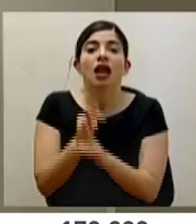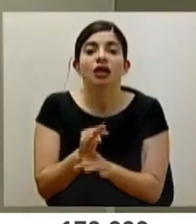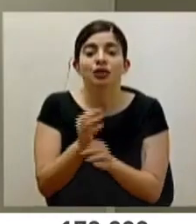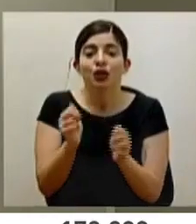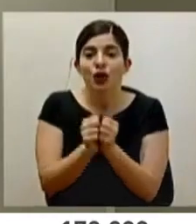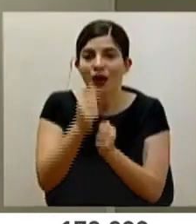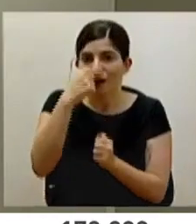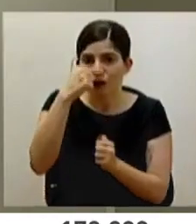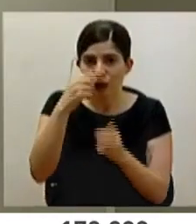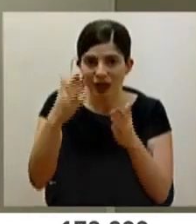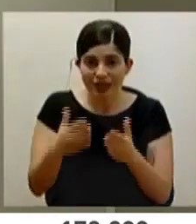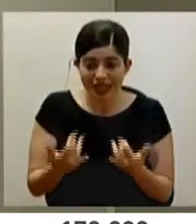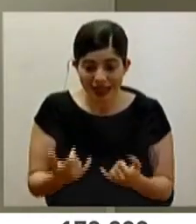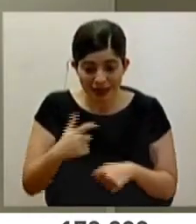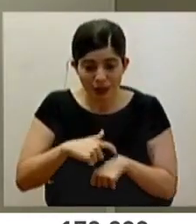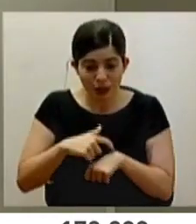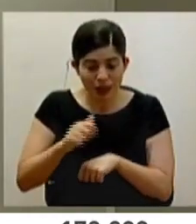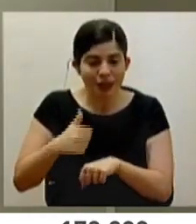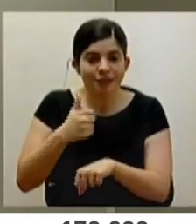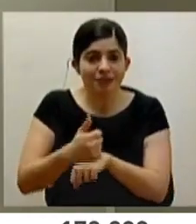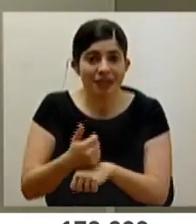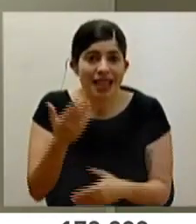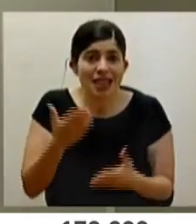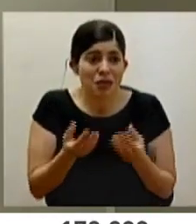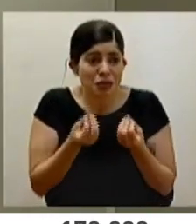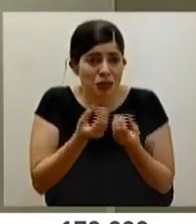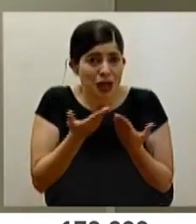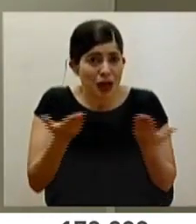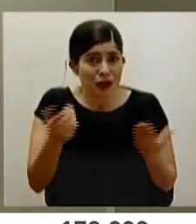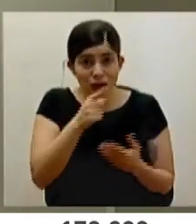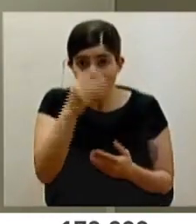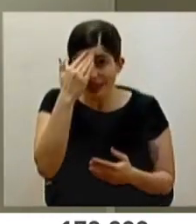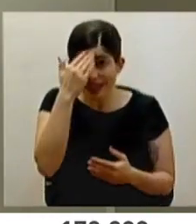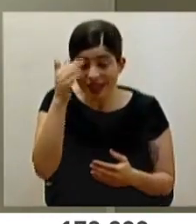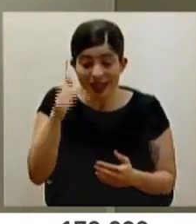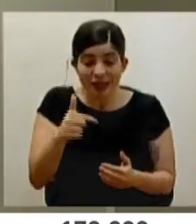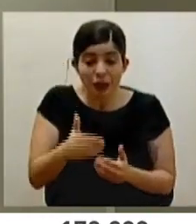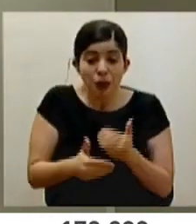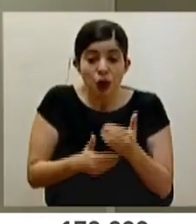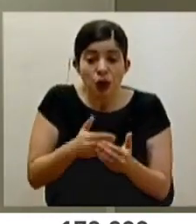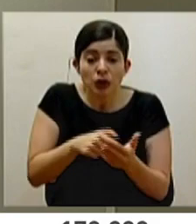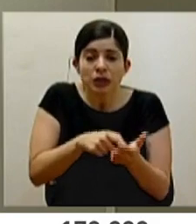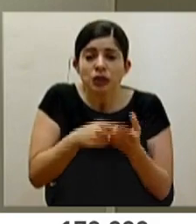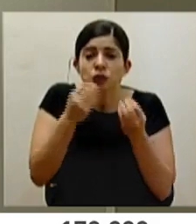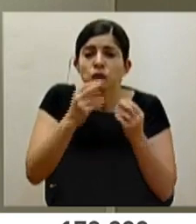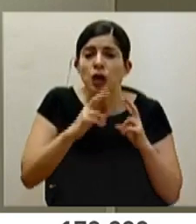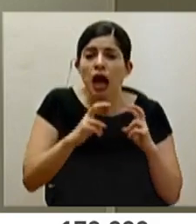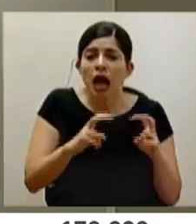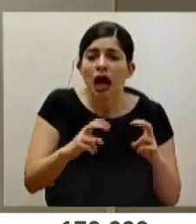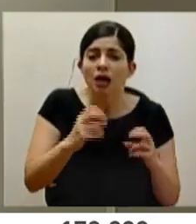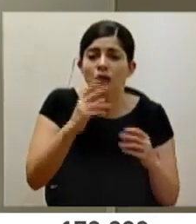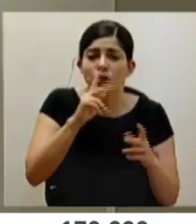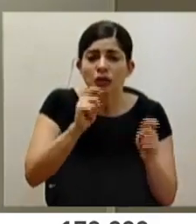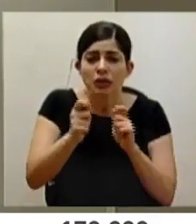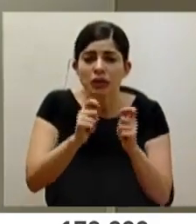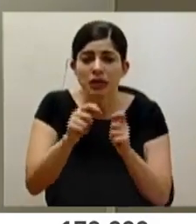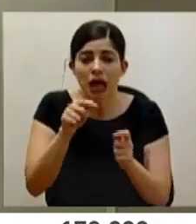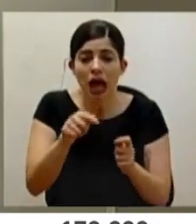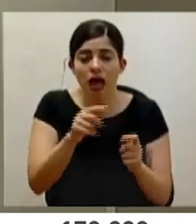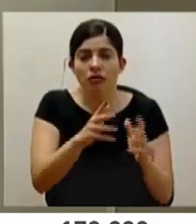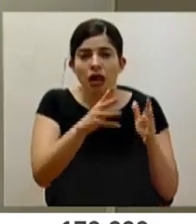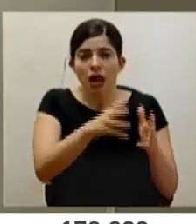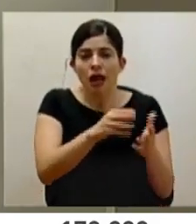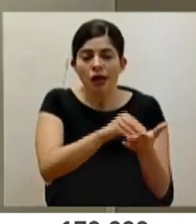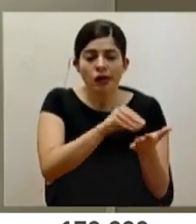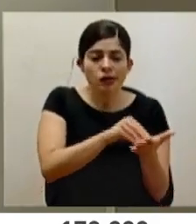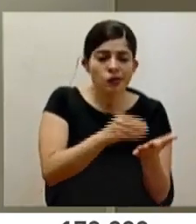influenza, y en este momento se está reafirmando que tal vez hay tanta cosa, ¿verdad?, porque todo esto ha requerido de mucho análisis, de muchas variantes y muchas cosas. Eso se quedó en el tintero,